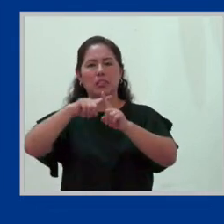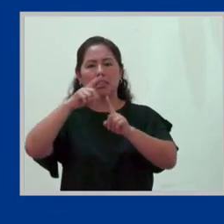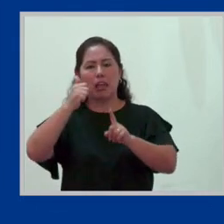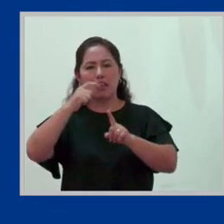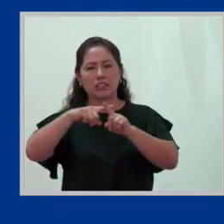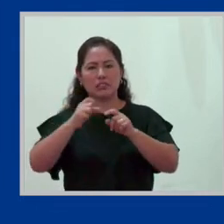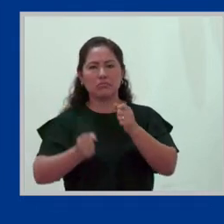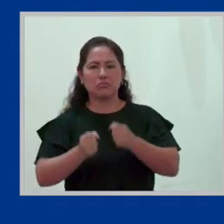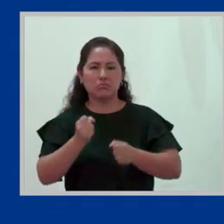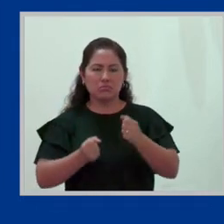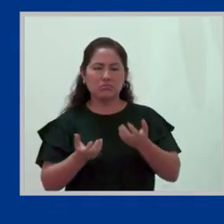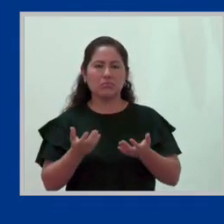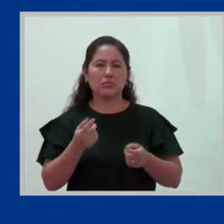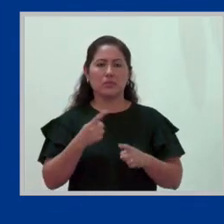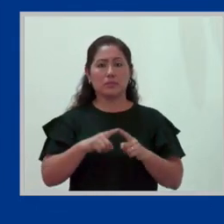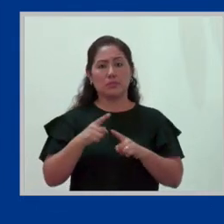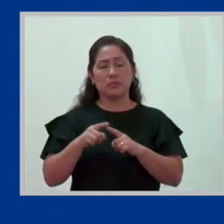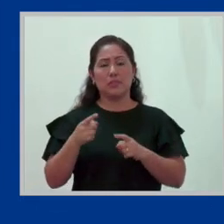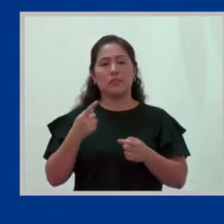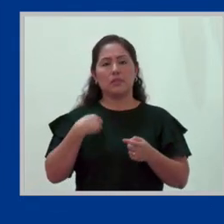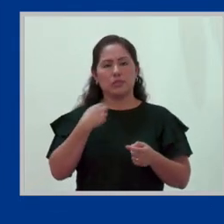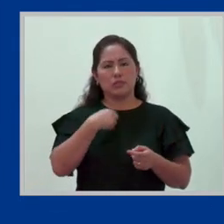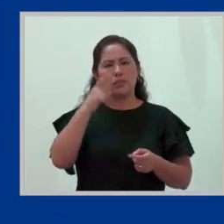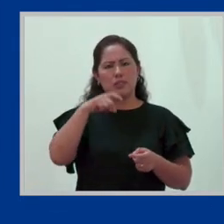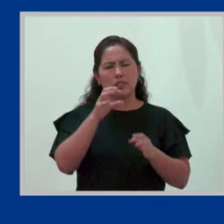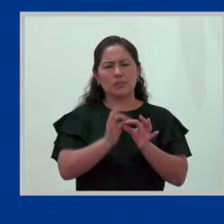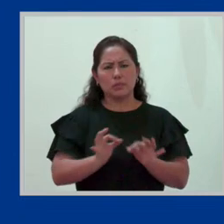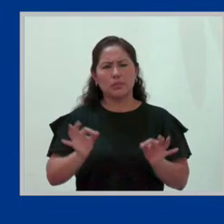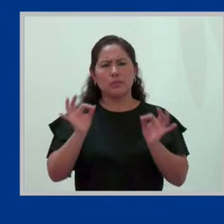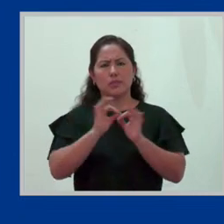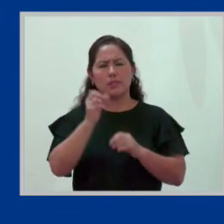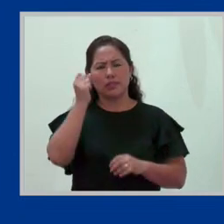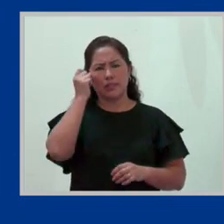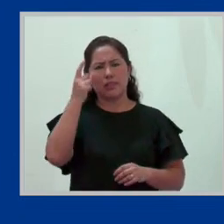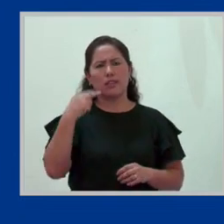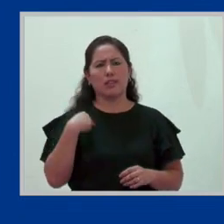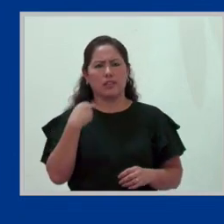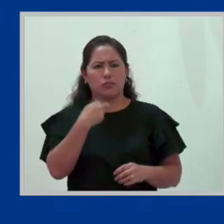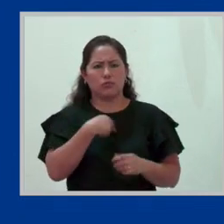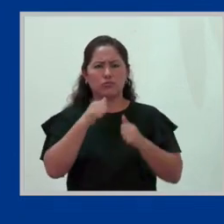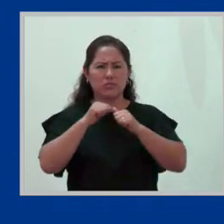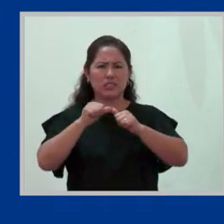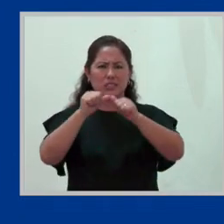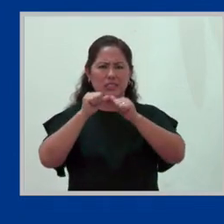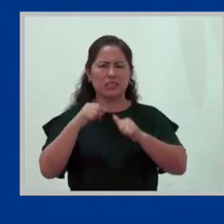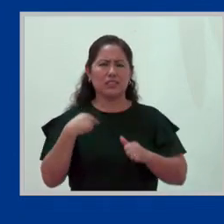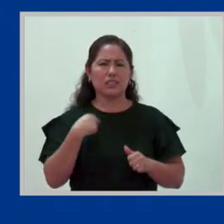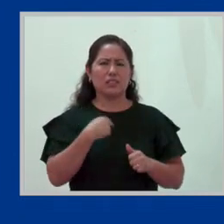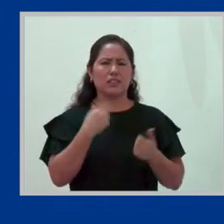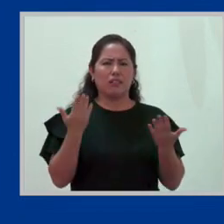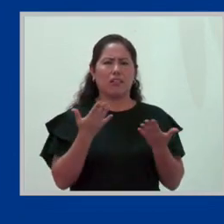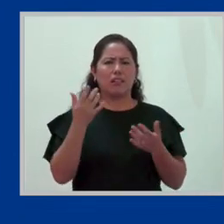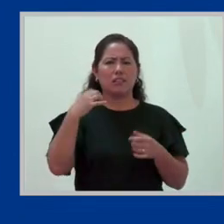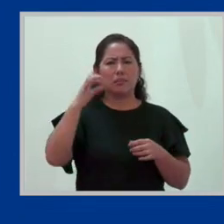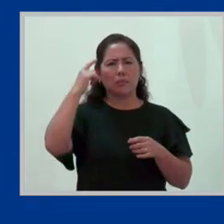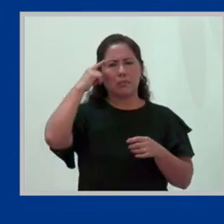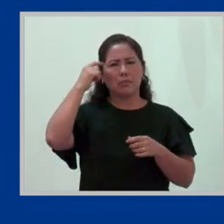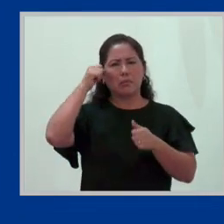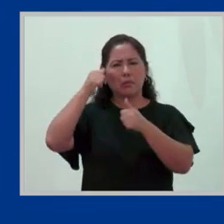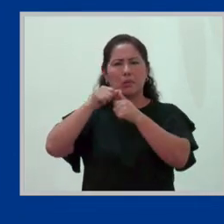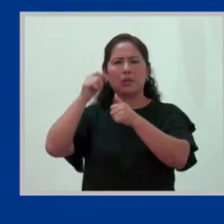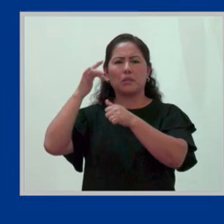es importante entender de que todo esto que sigue entre nosotros, que sigue estando en nuestra